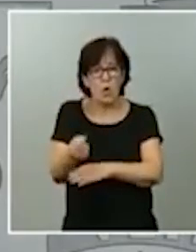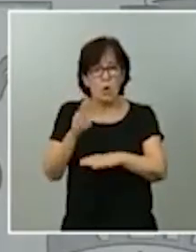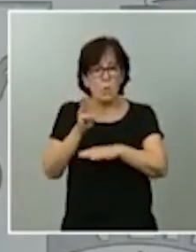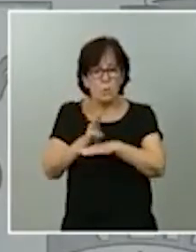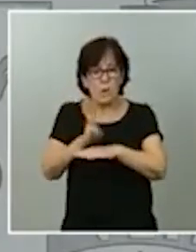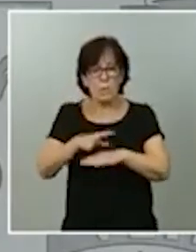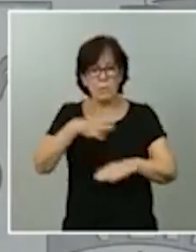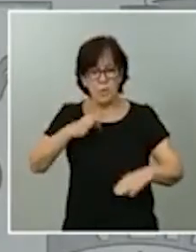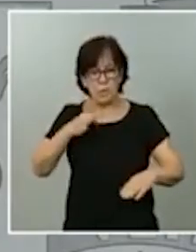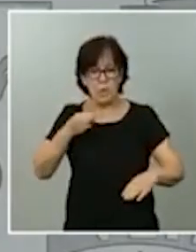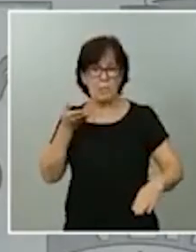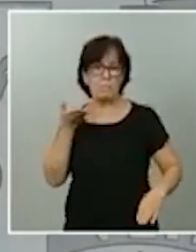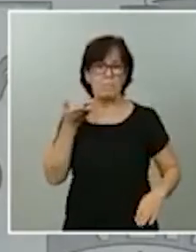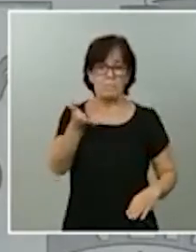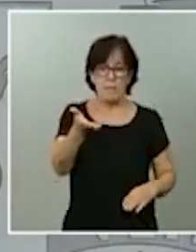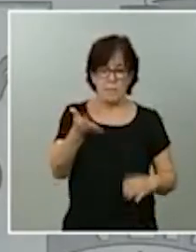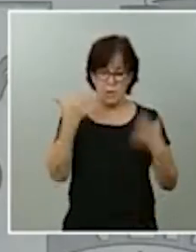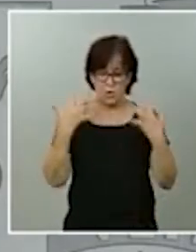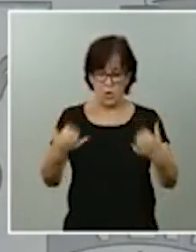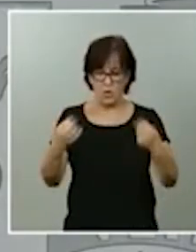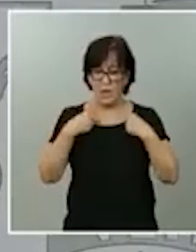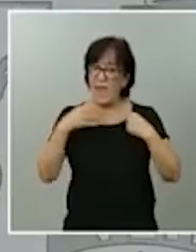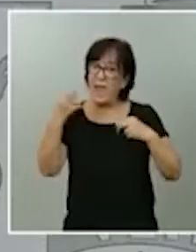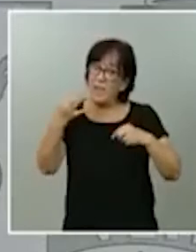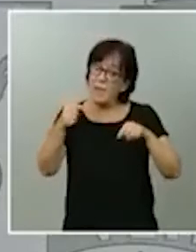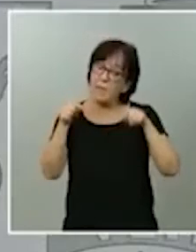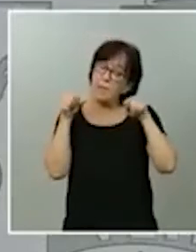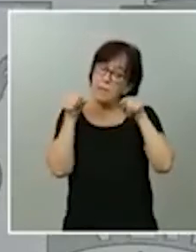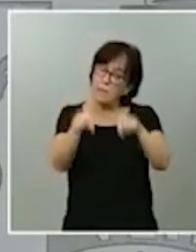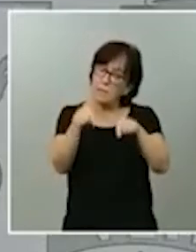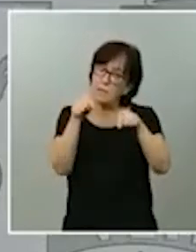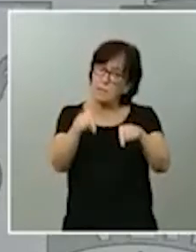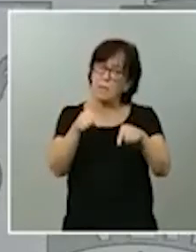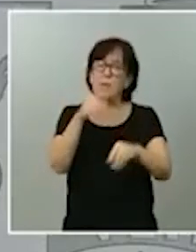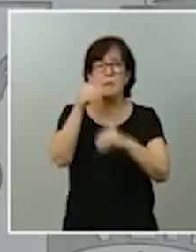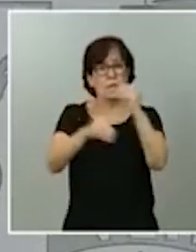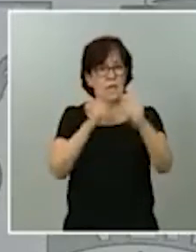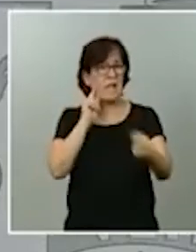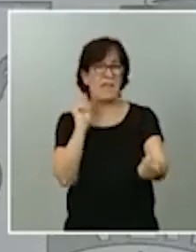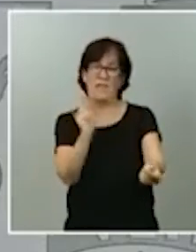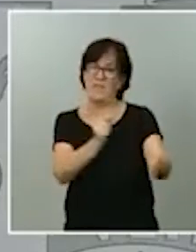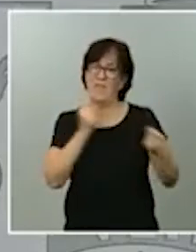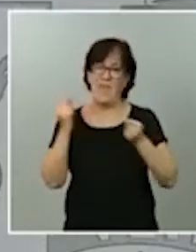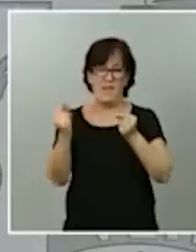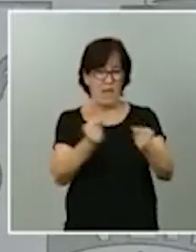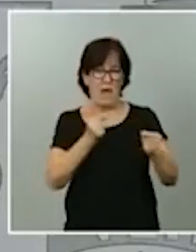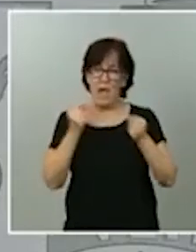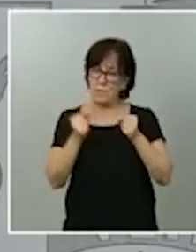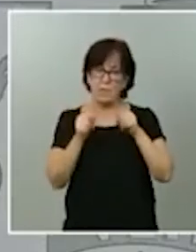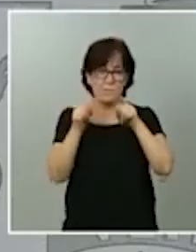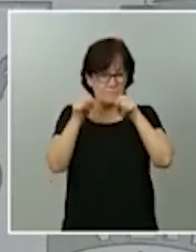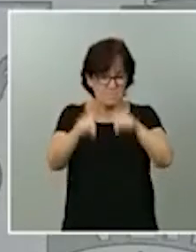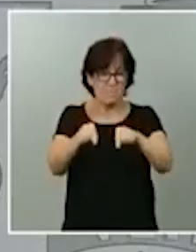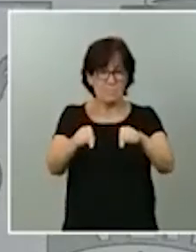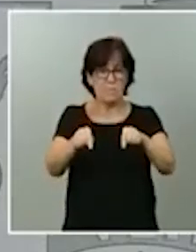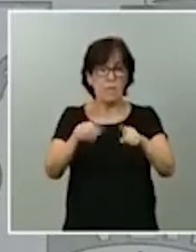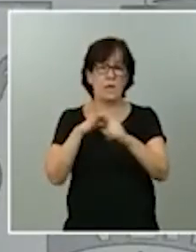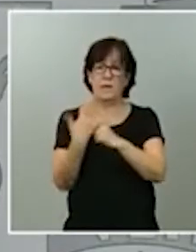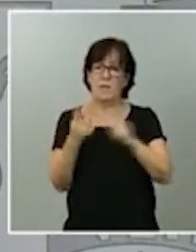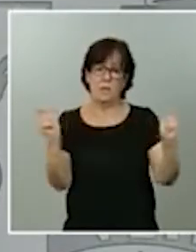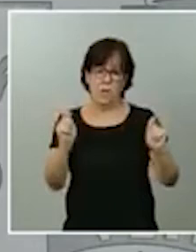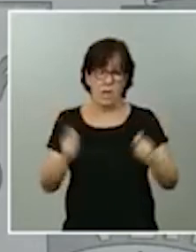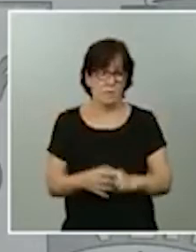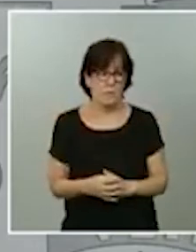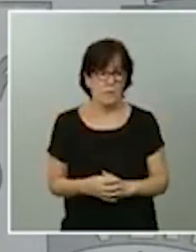Congreso de los Diputados que es en el lugar donde se debe sustanciar este debate un estado de alarma en un